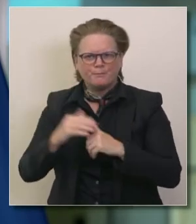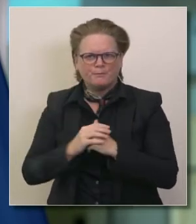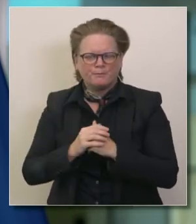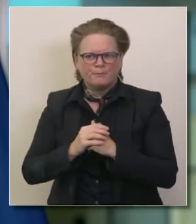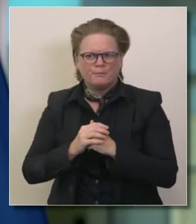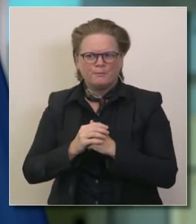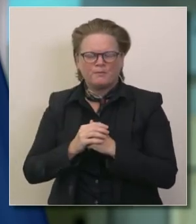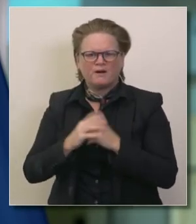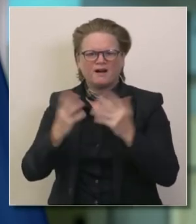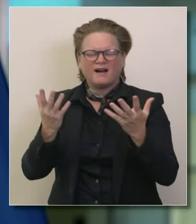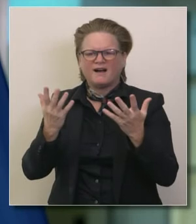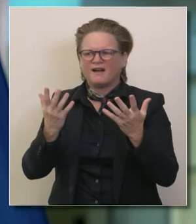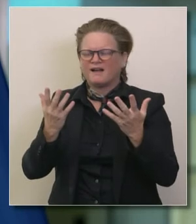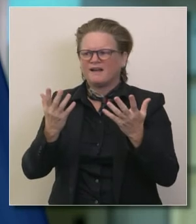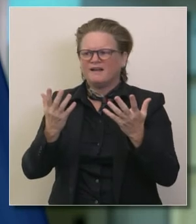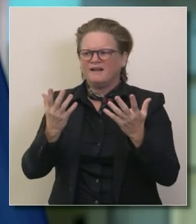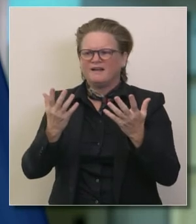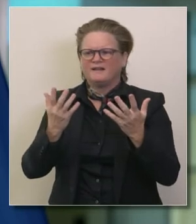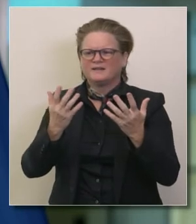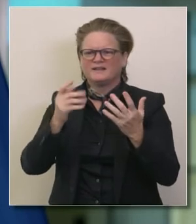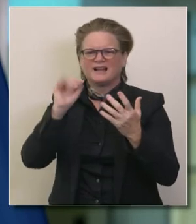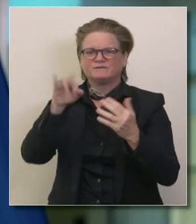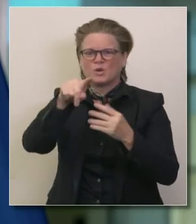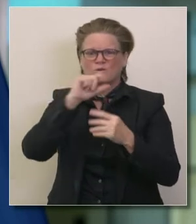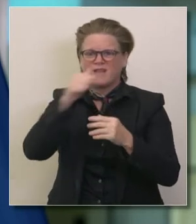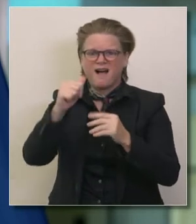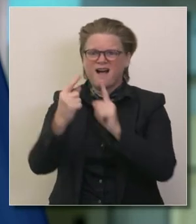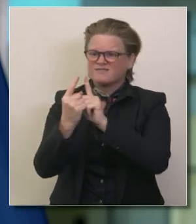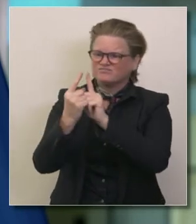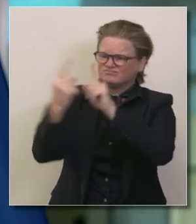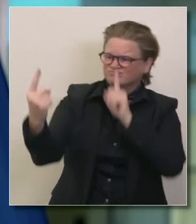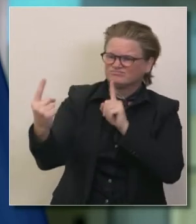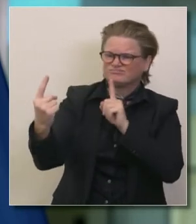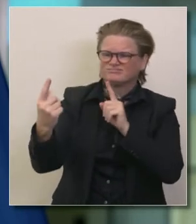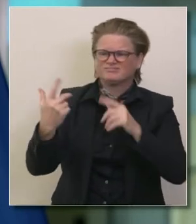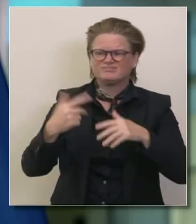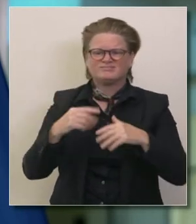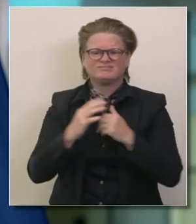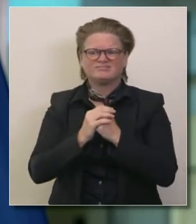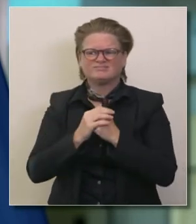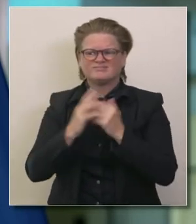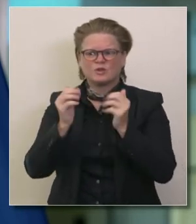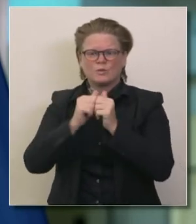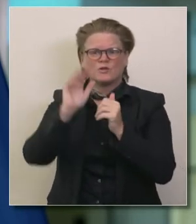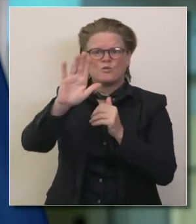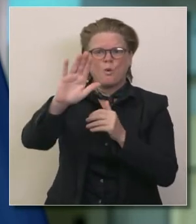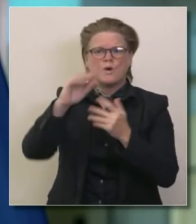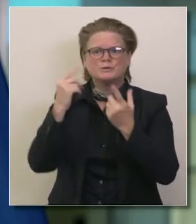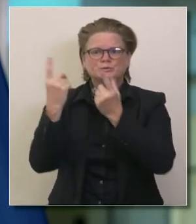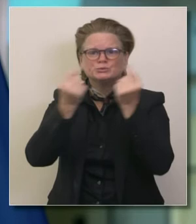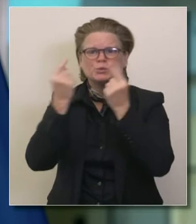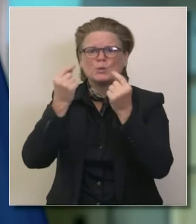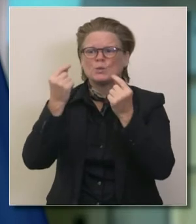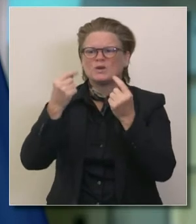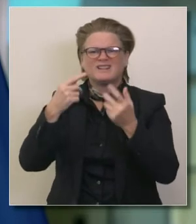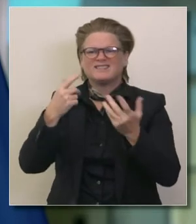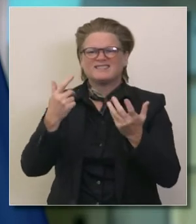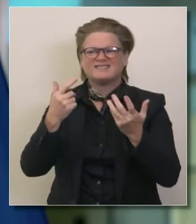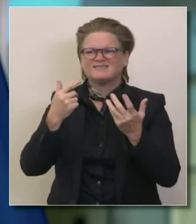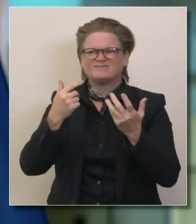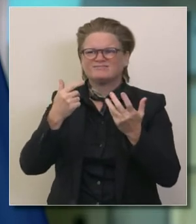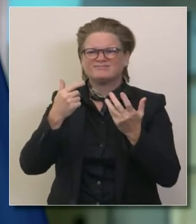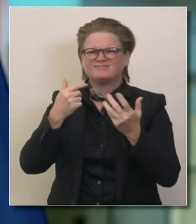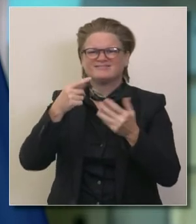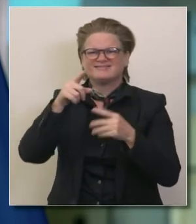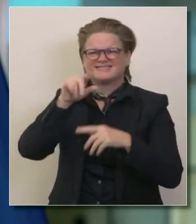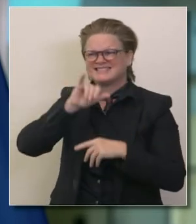en alguna de esas actividades al aire libre con bastante espacio entre ustedes que lo que deben hacer es quedarse en casa en